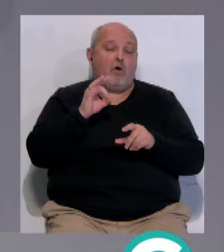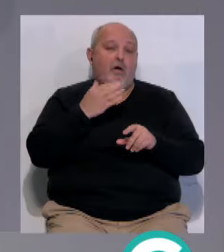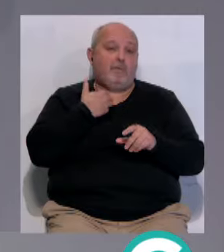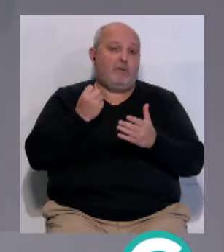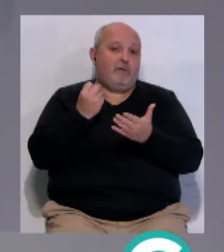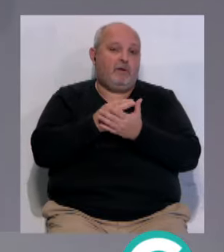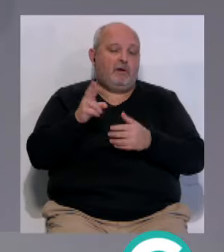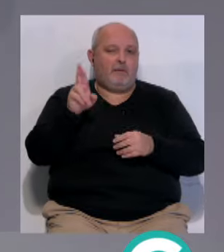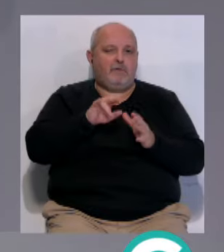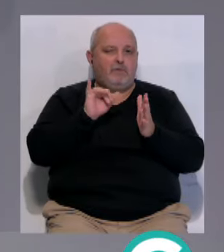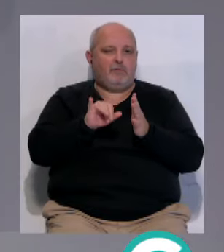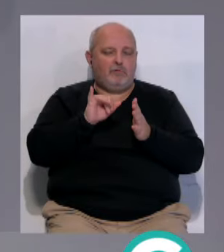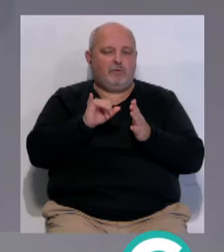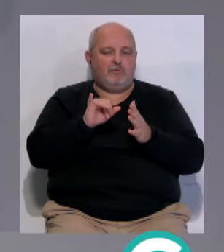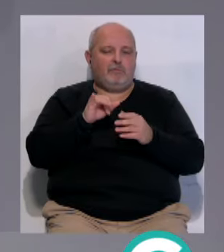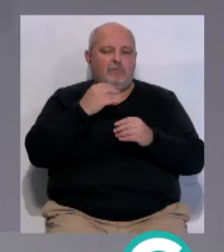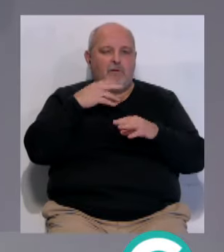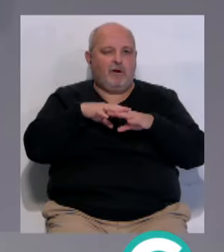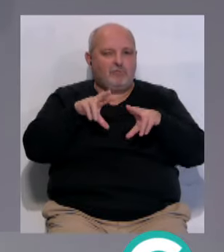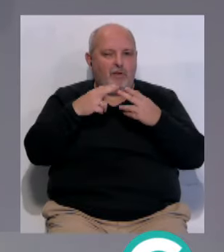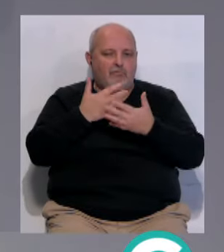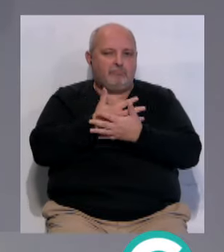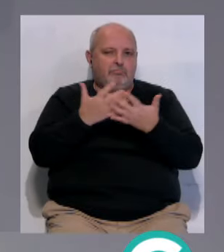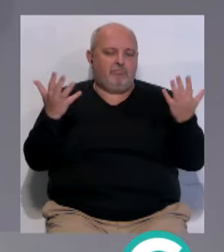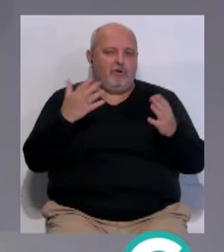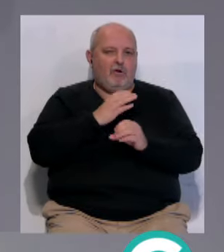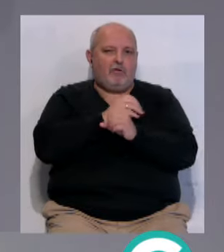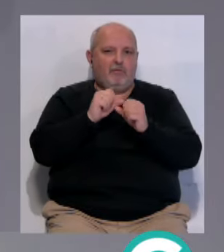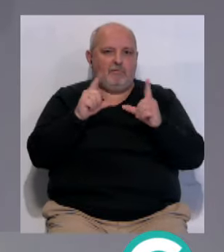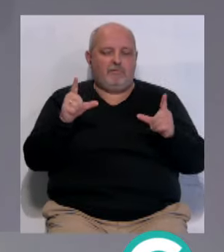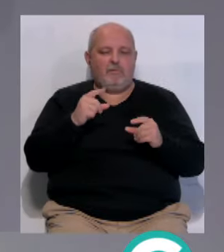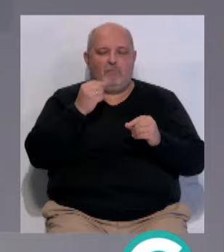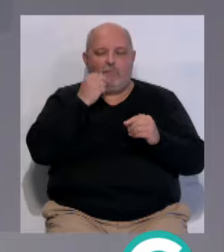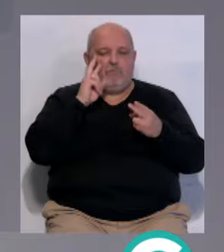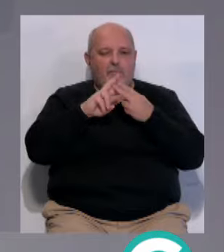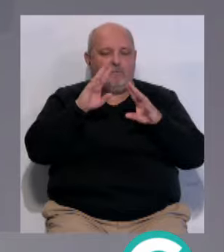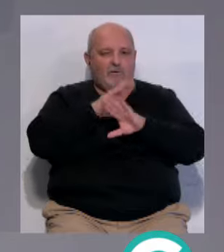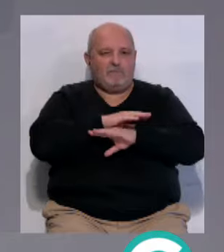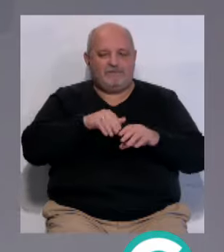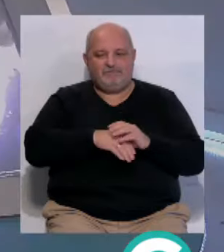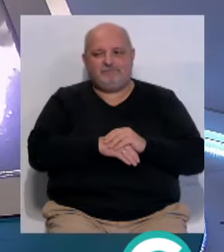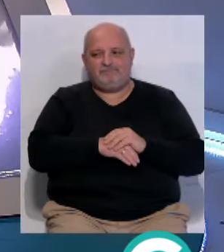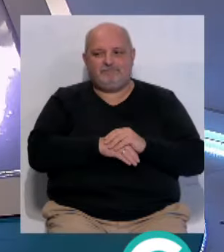página web... ...y en los diferentes perfiles... ...de redes sociales... ...con los que cuenta... ...esta casa... ...que pasen una feliz noche.